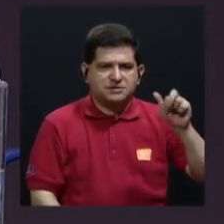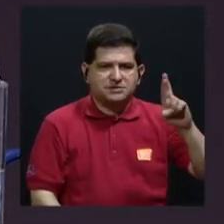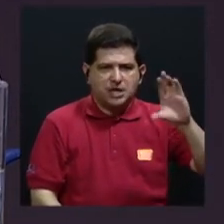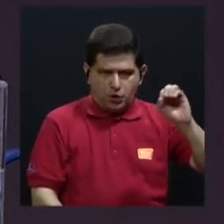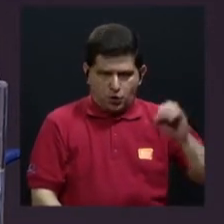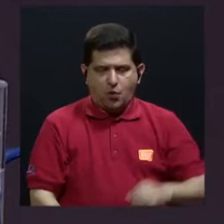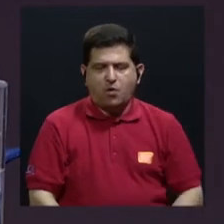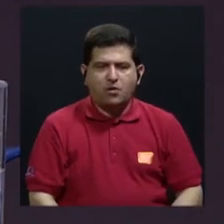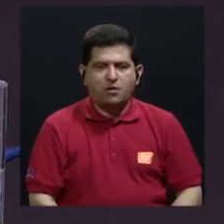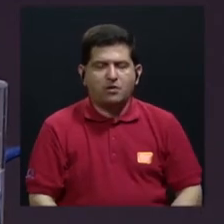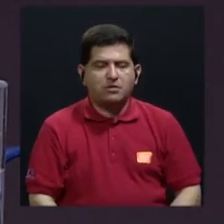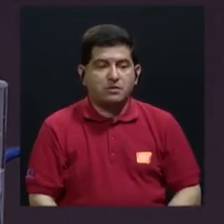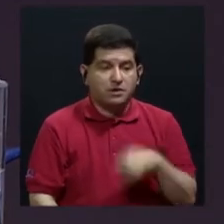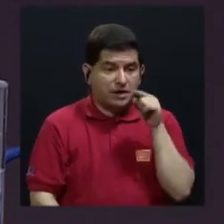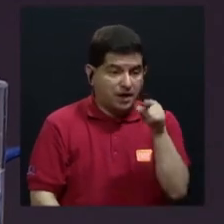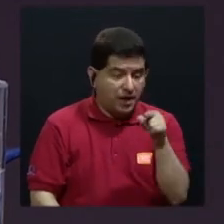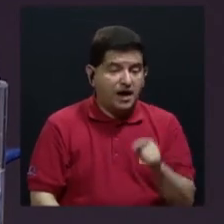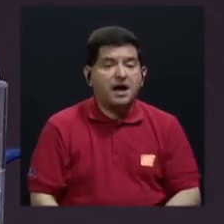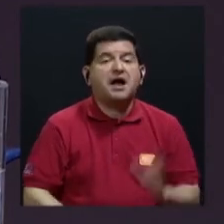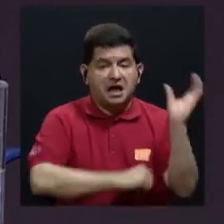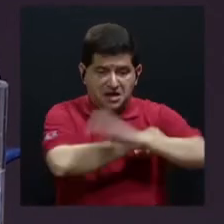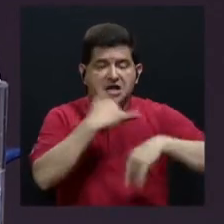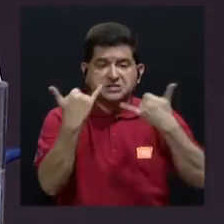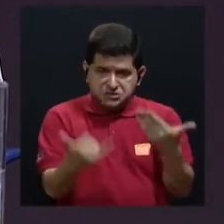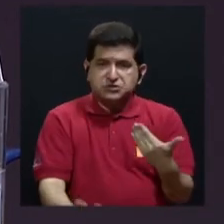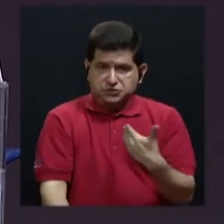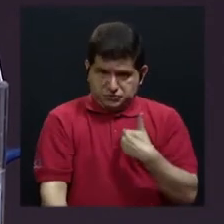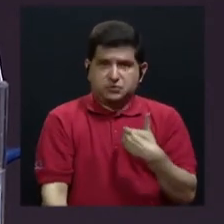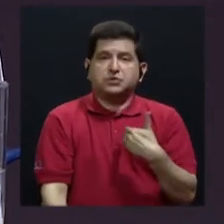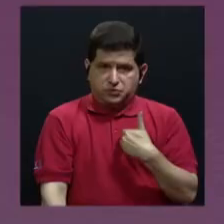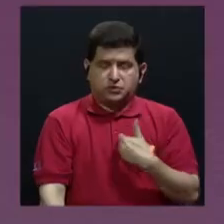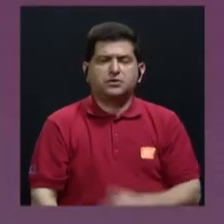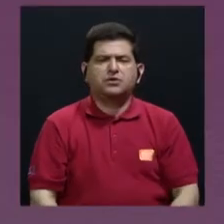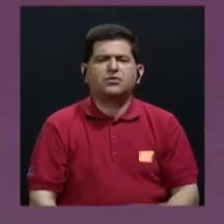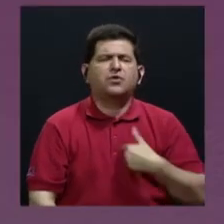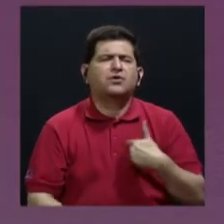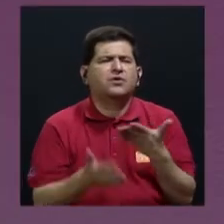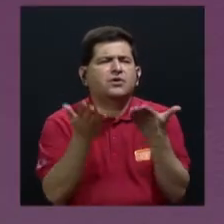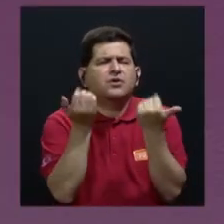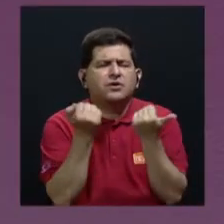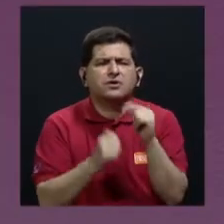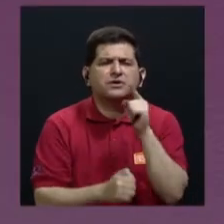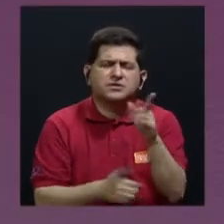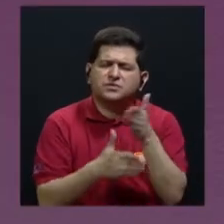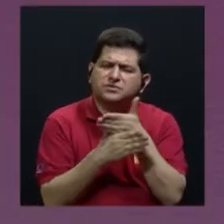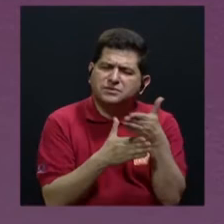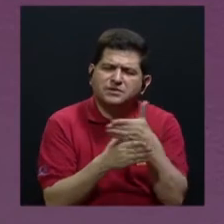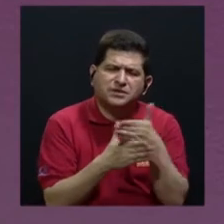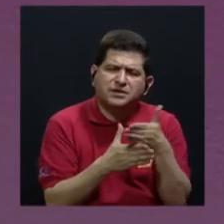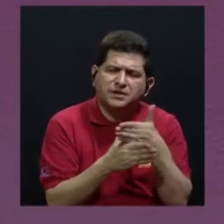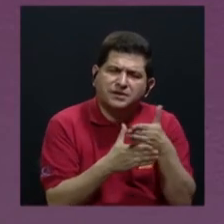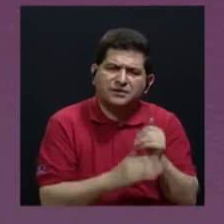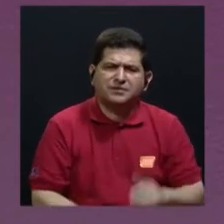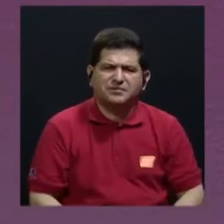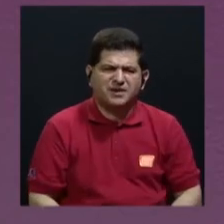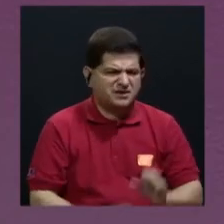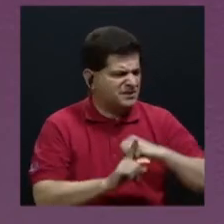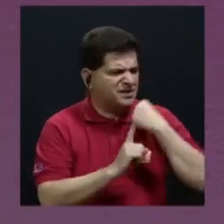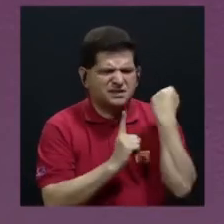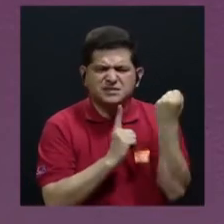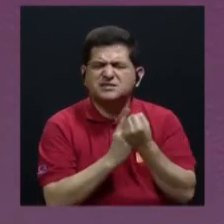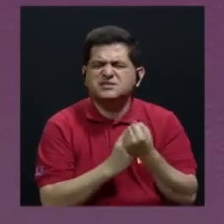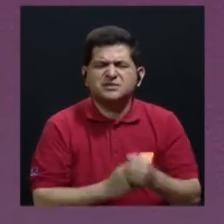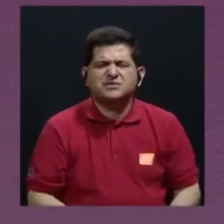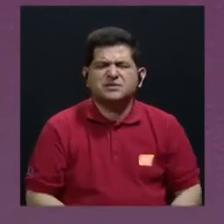ya se cuenta con una condena y que me gustaría que tú compartieras en qué consiste